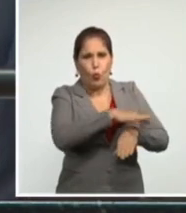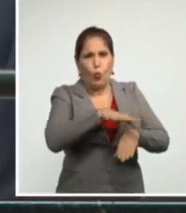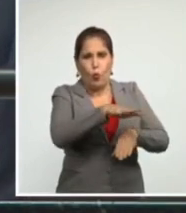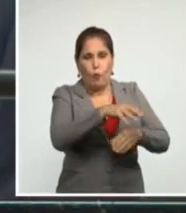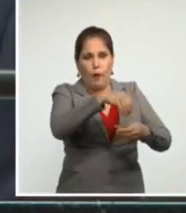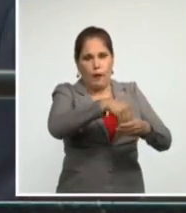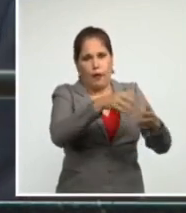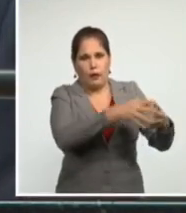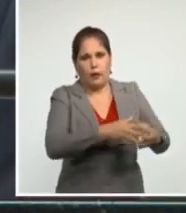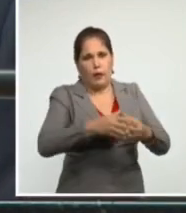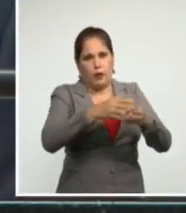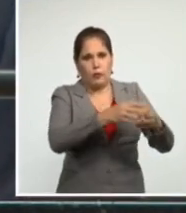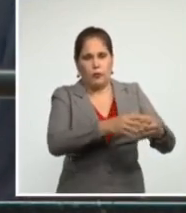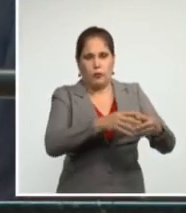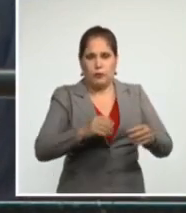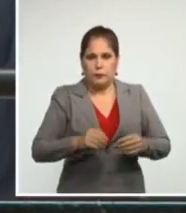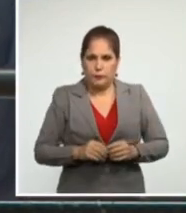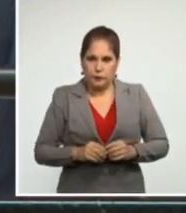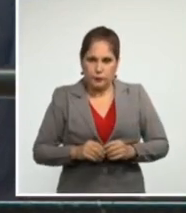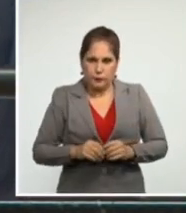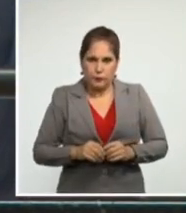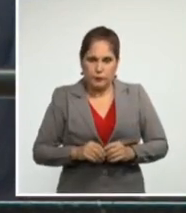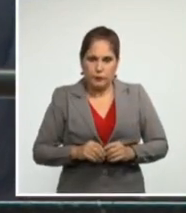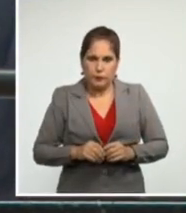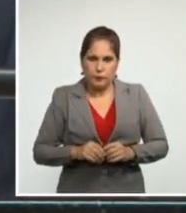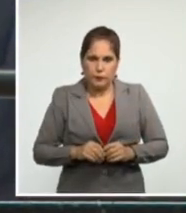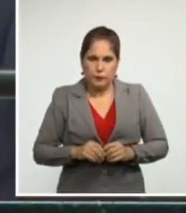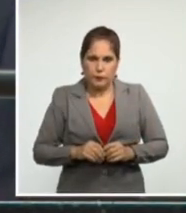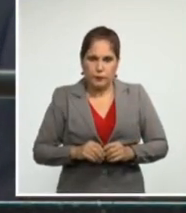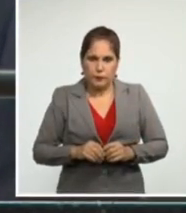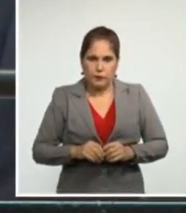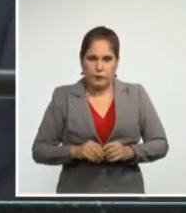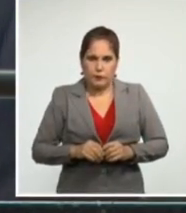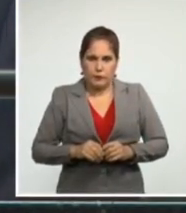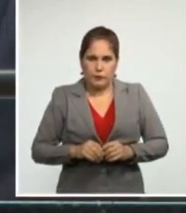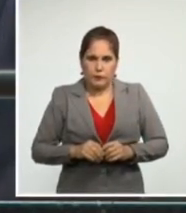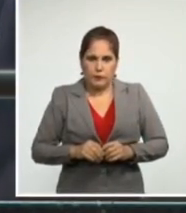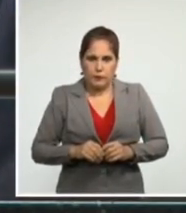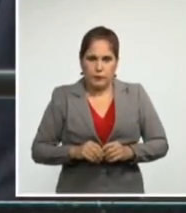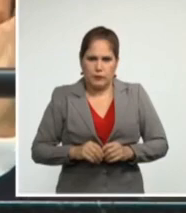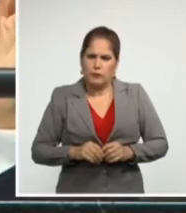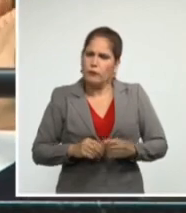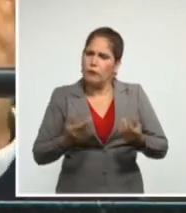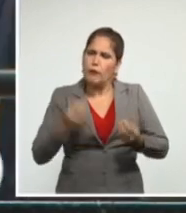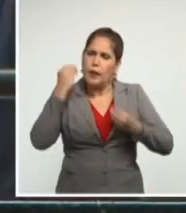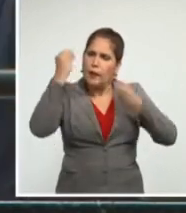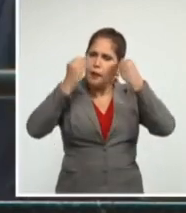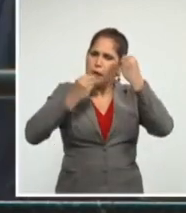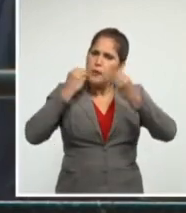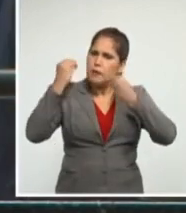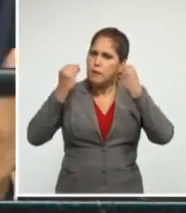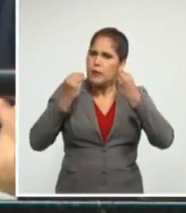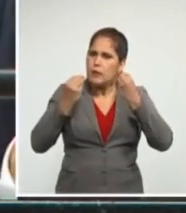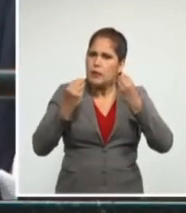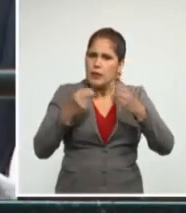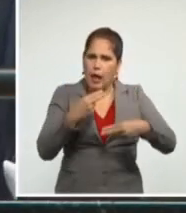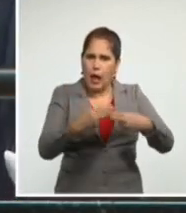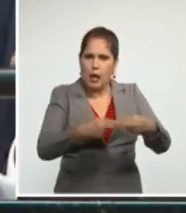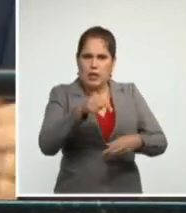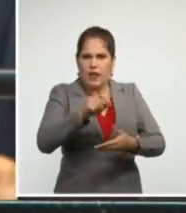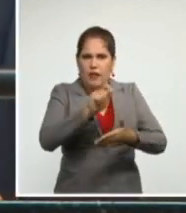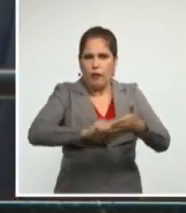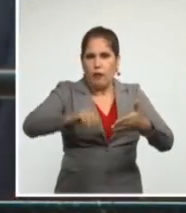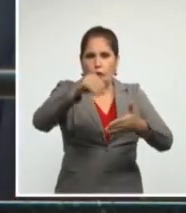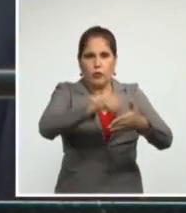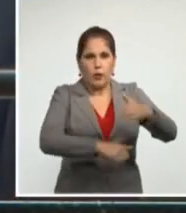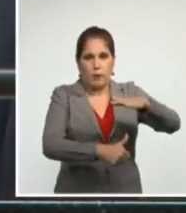y legislativas en Washington. ¿Qué pensarán de lo que ocurre quienes votaron por el